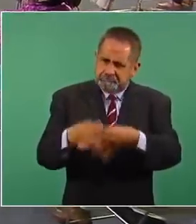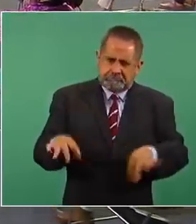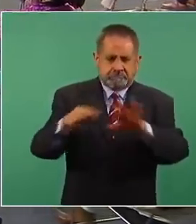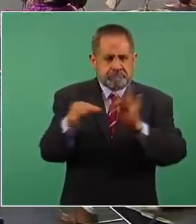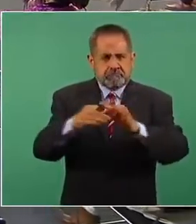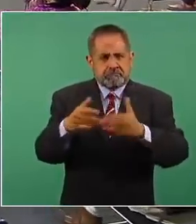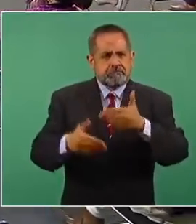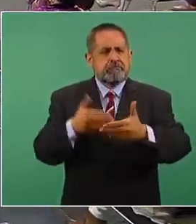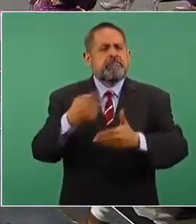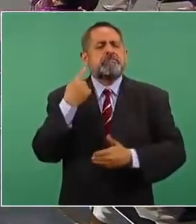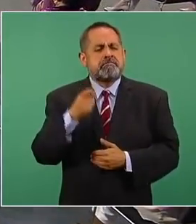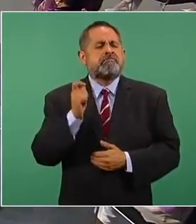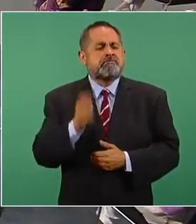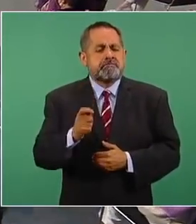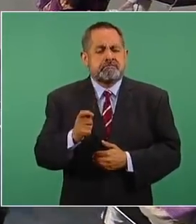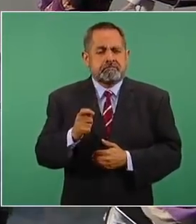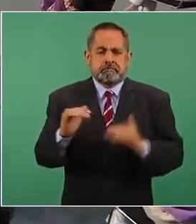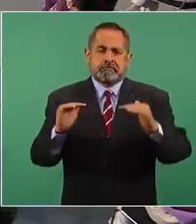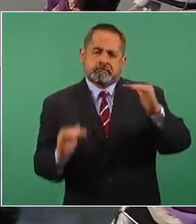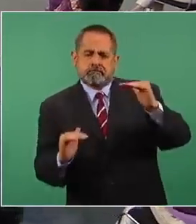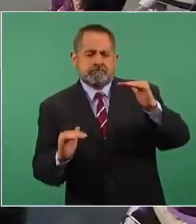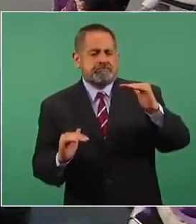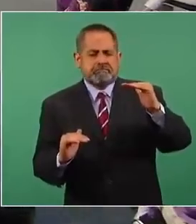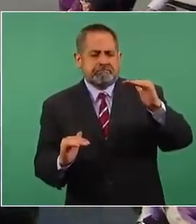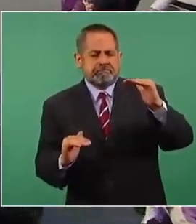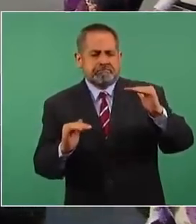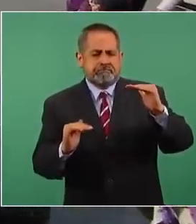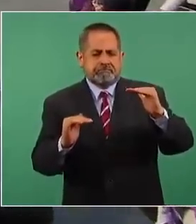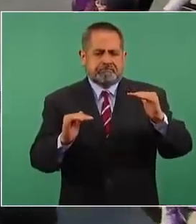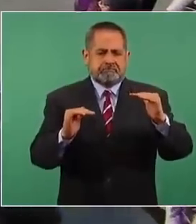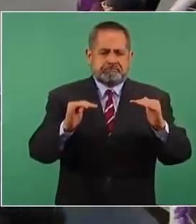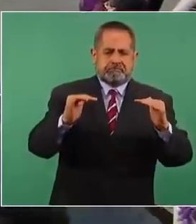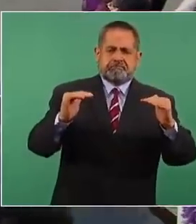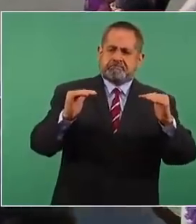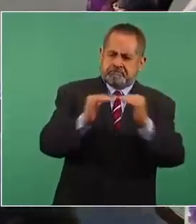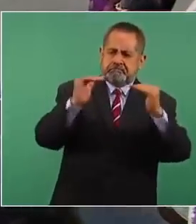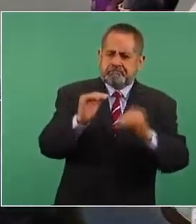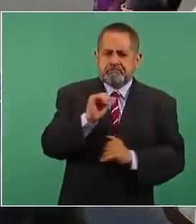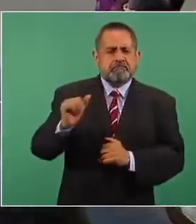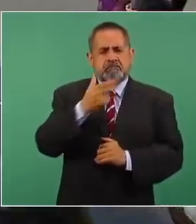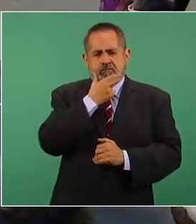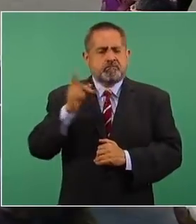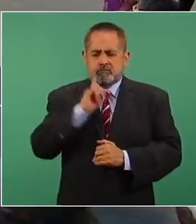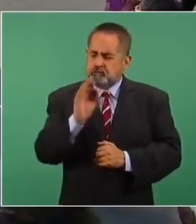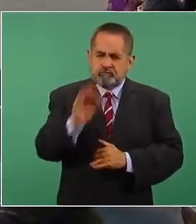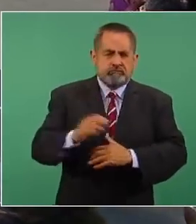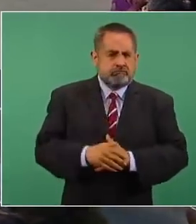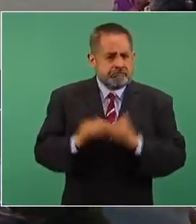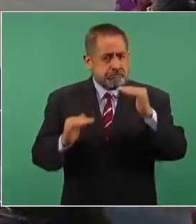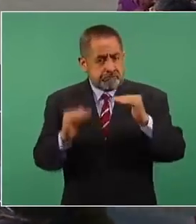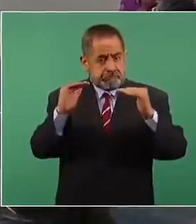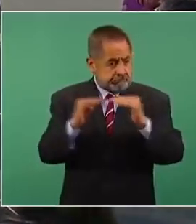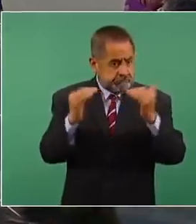acortar las brechas de la desigualdad entre hombres y mujeres. Y si logramos acortar las